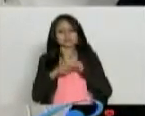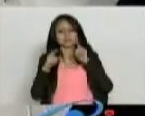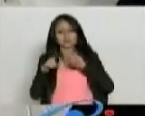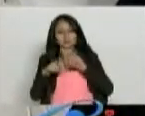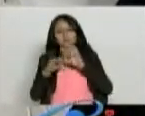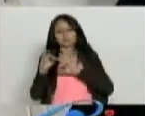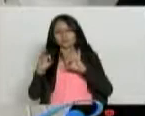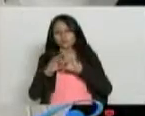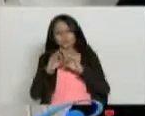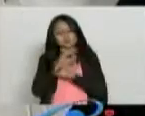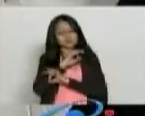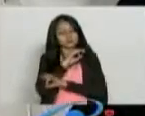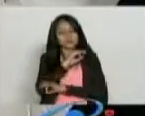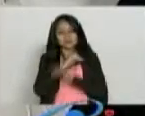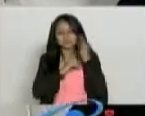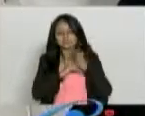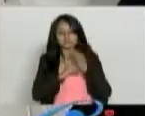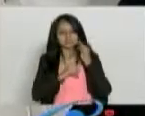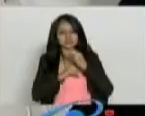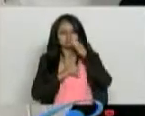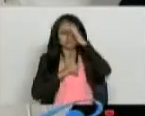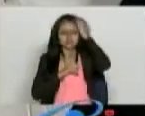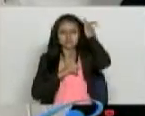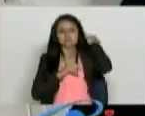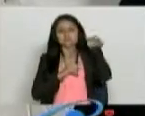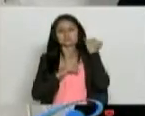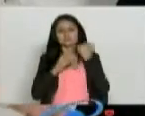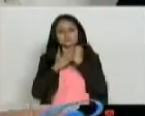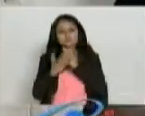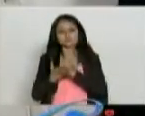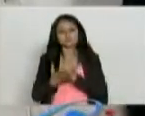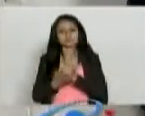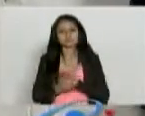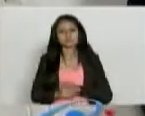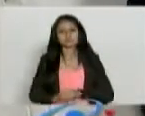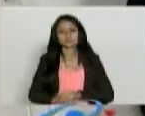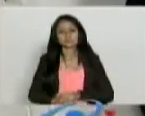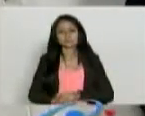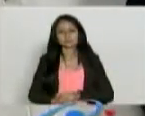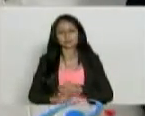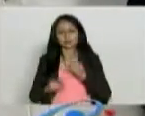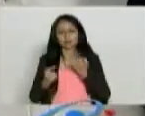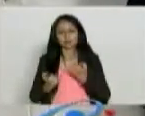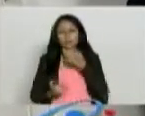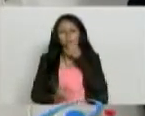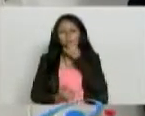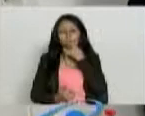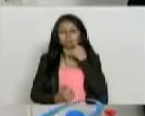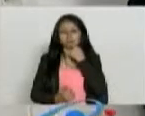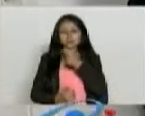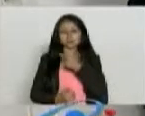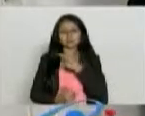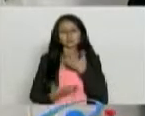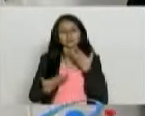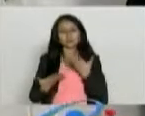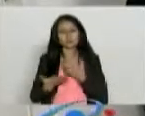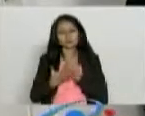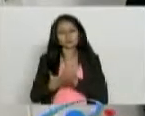psicología. Es muy importante que tengan este tipo de tratamiento. El alendonato de calcio es un tratamiento que se utiliza.